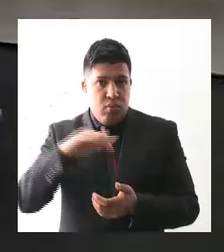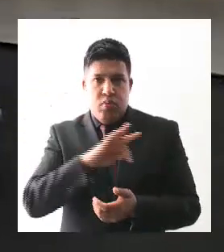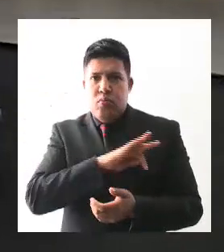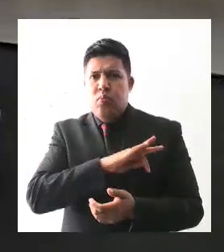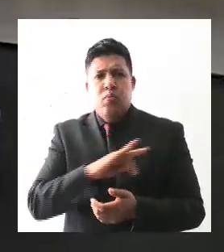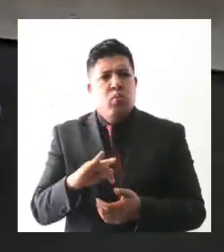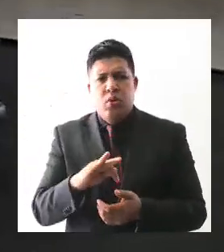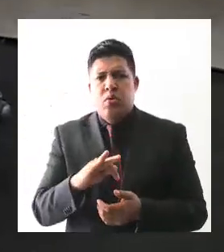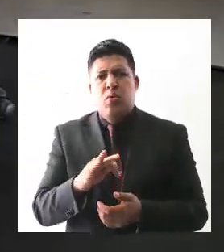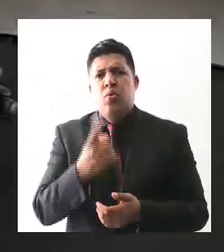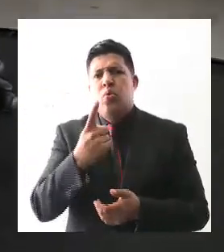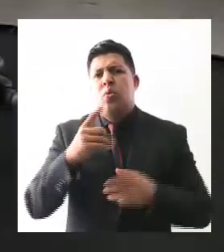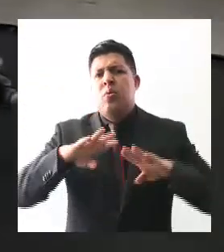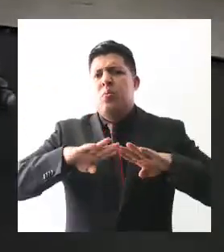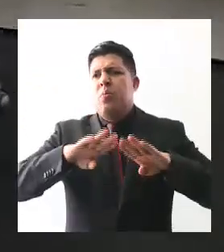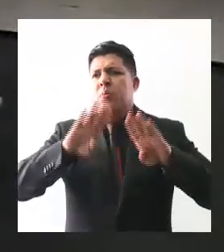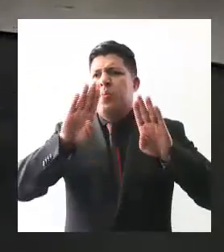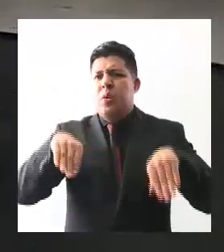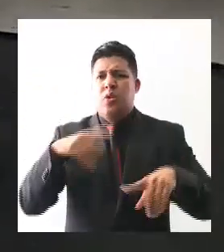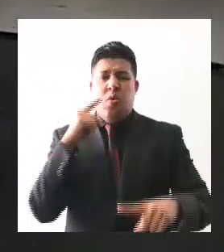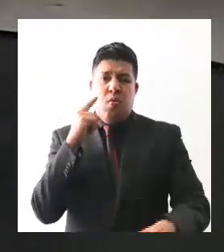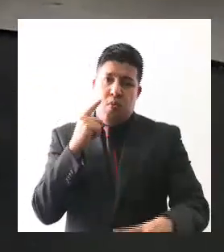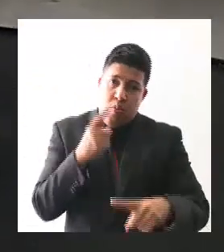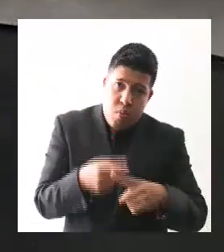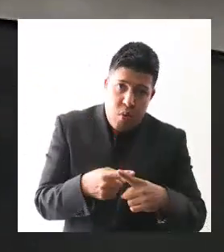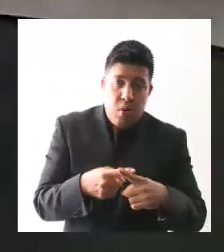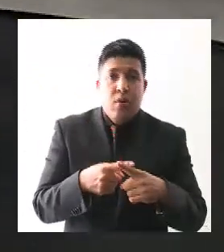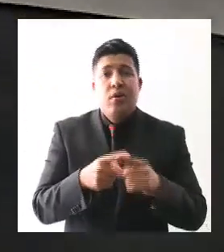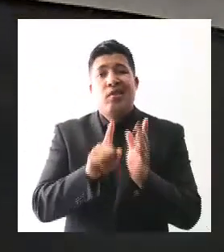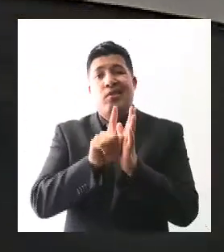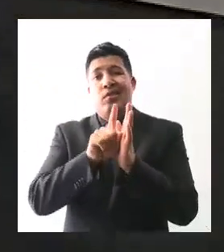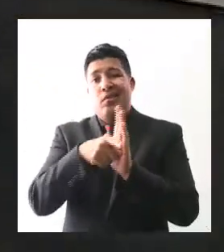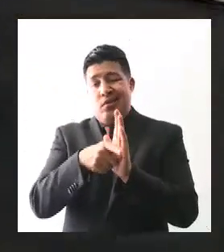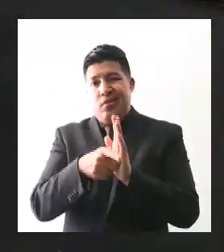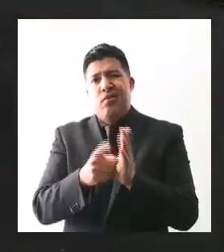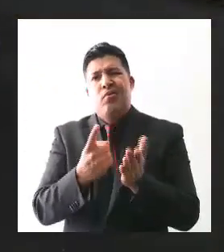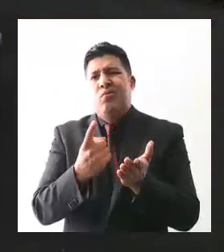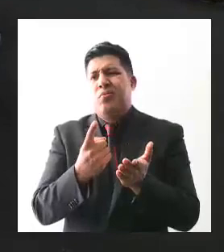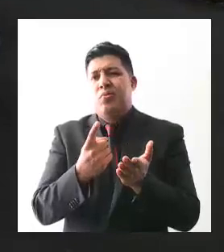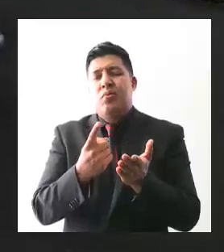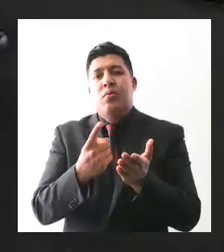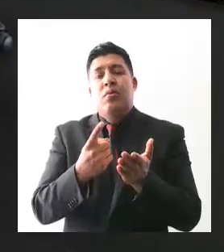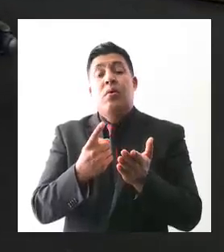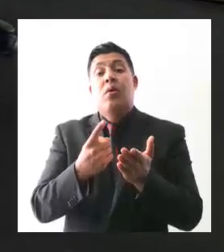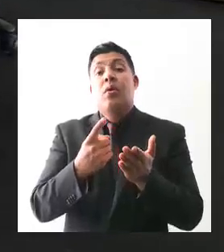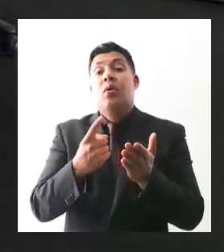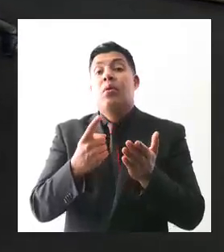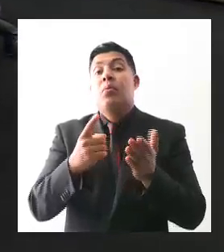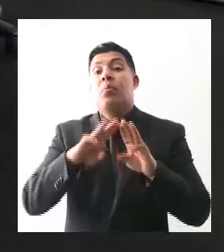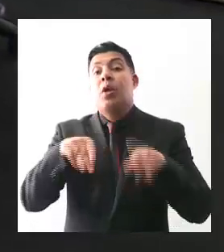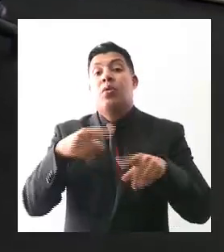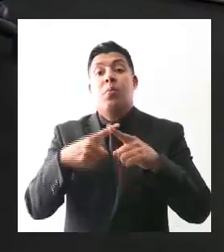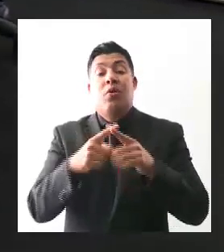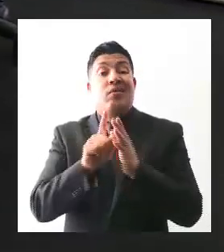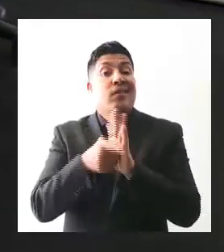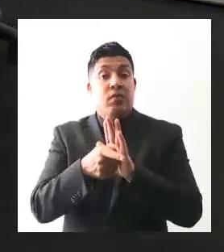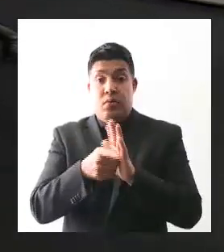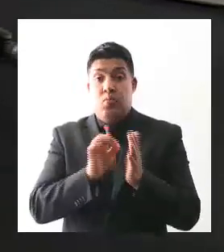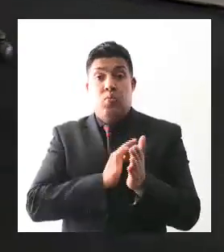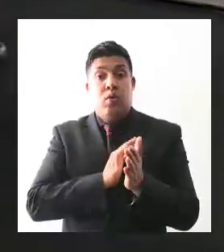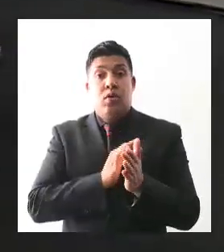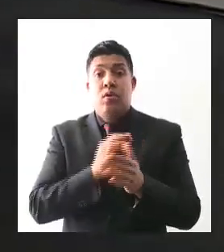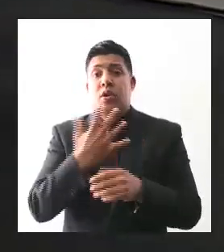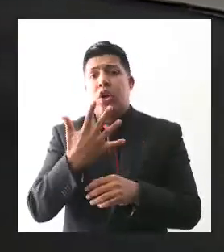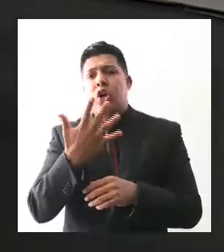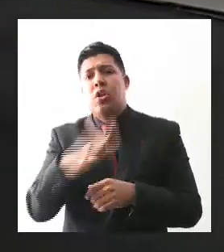metro cúbico por segundo 1.3 metros cúbicos por segundo esto nos garantiza los próximos 5 o 10